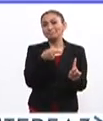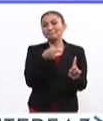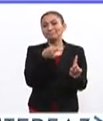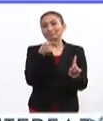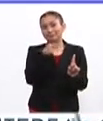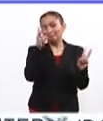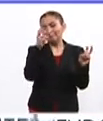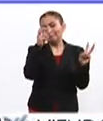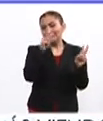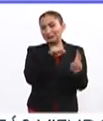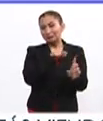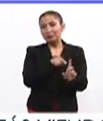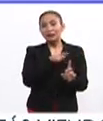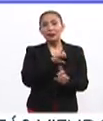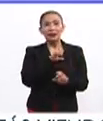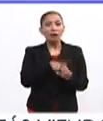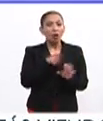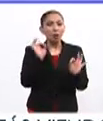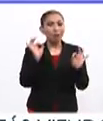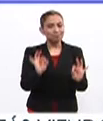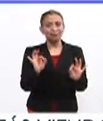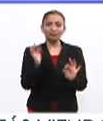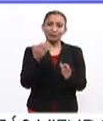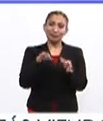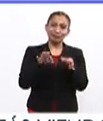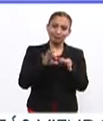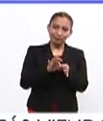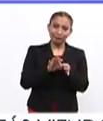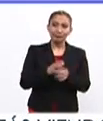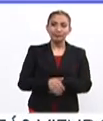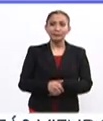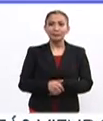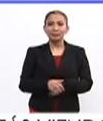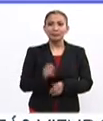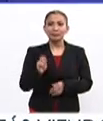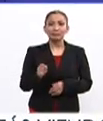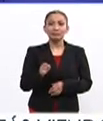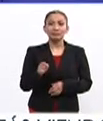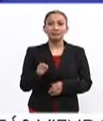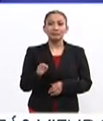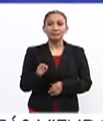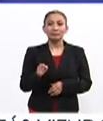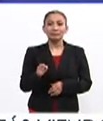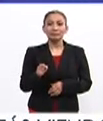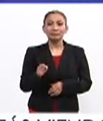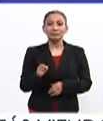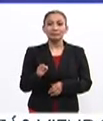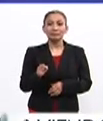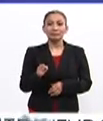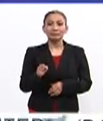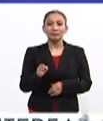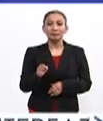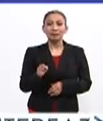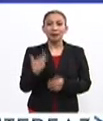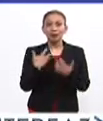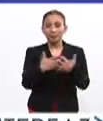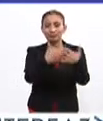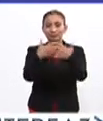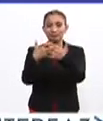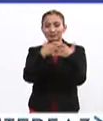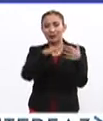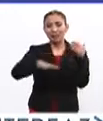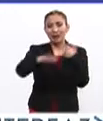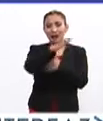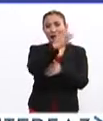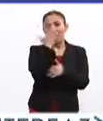aspecto muy particular, muy ad hoc, muy coyuntural, que representa pues esta industria, creo